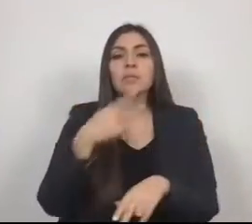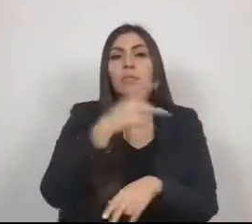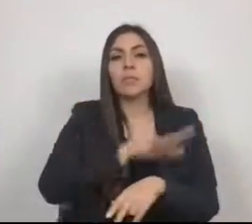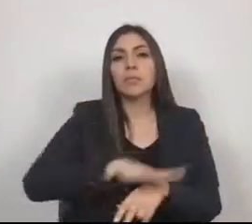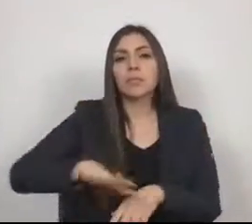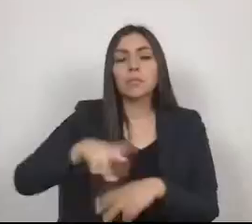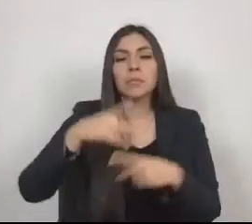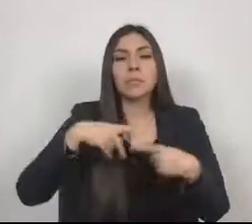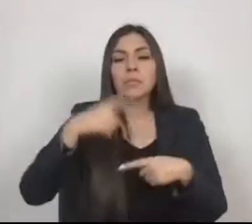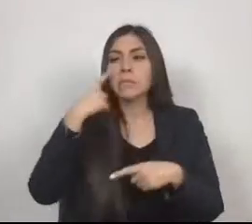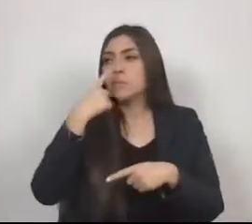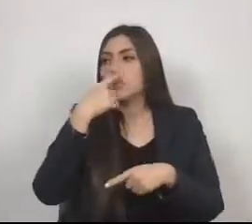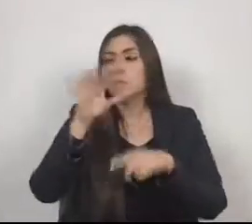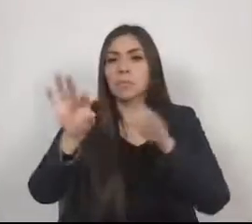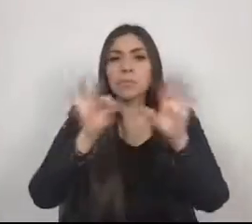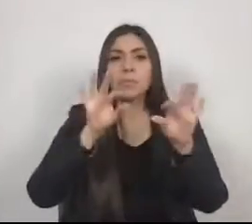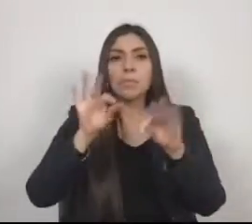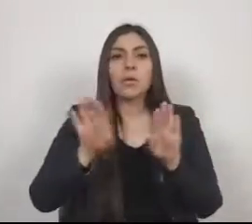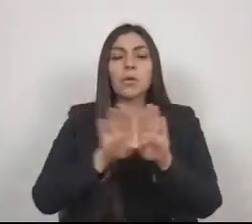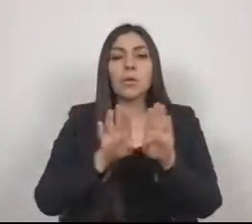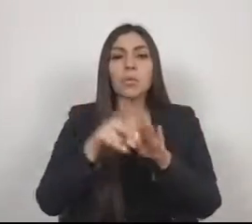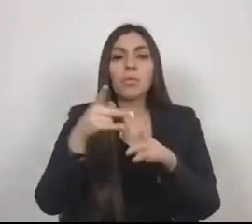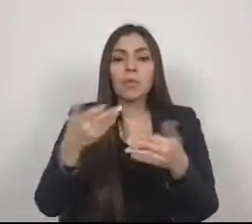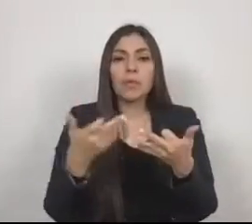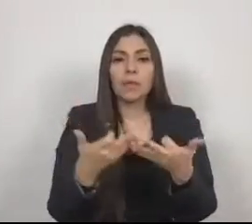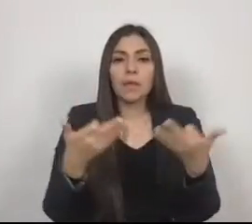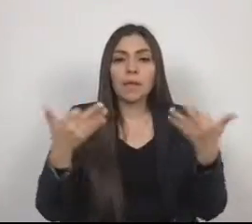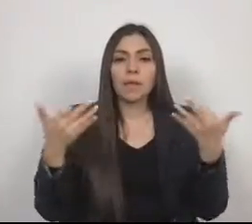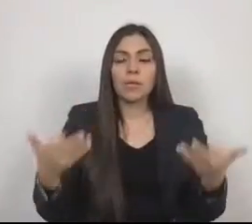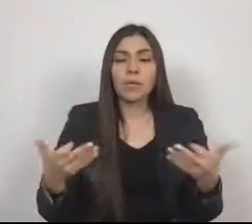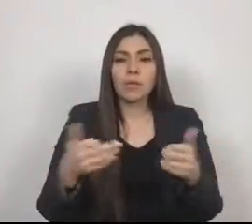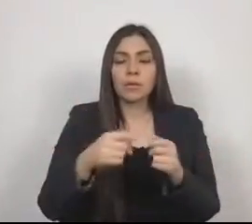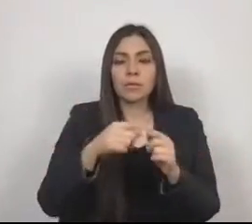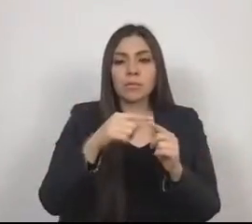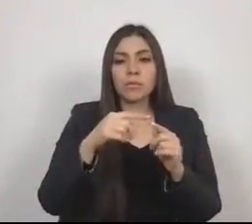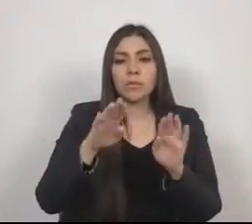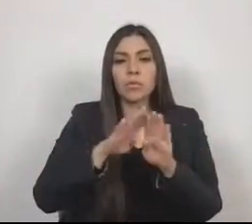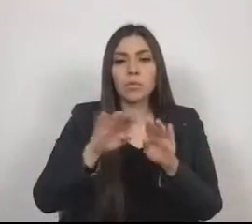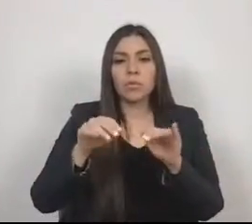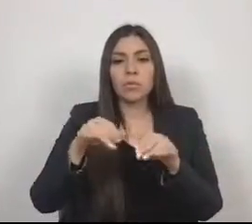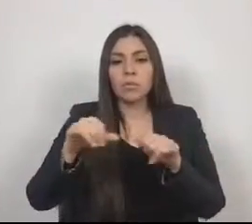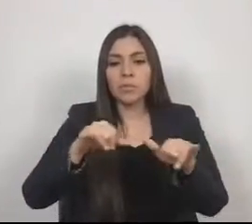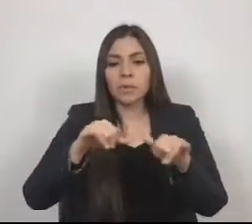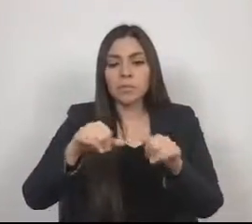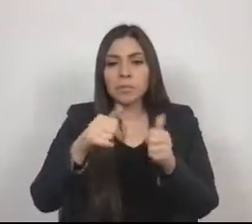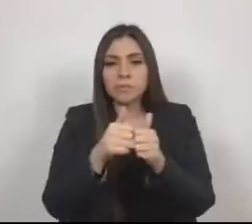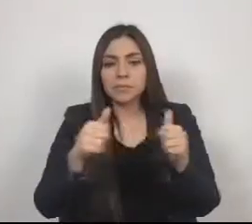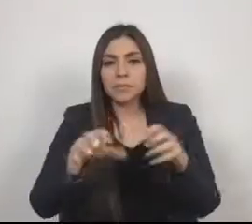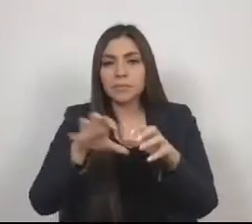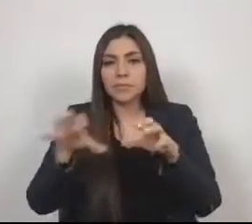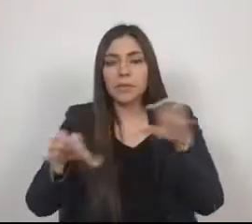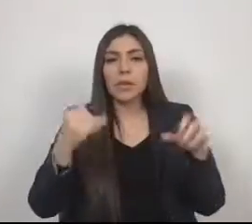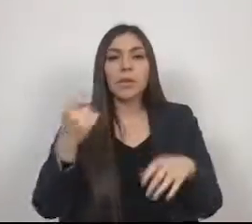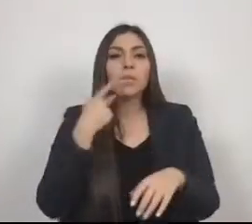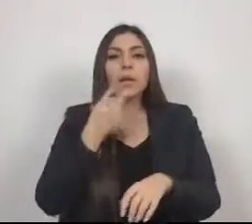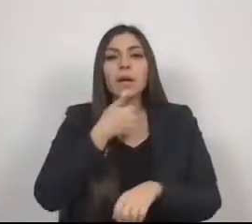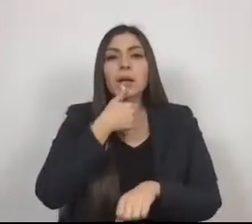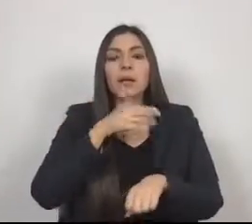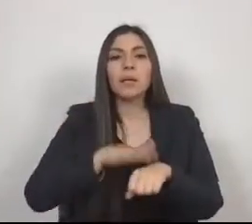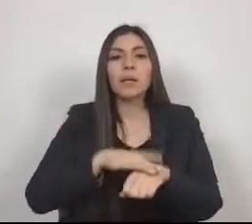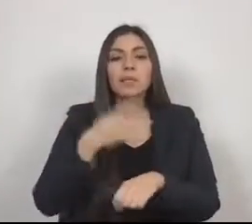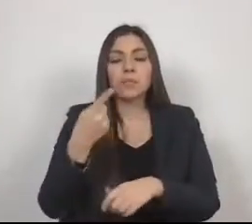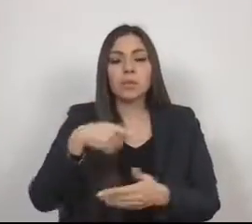base de su división territorial y de su organización política y administrativa en el municipio libre.